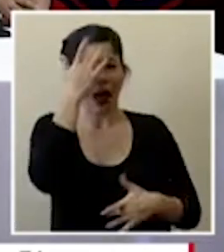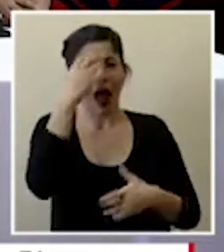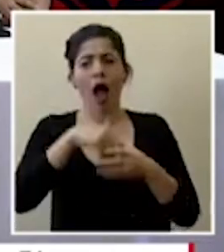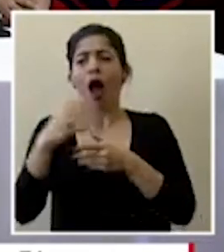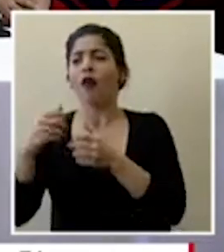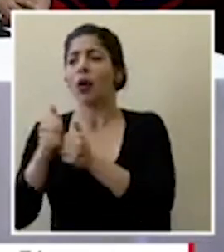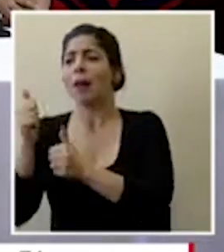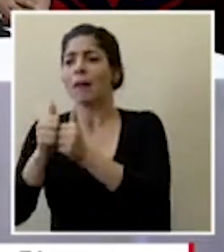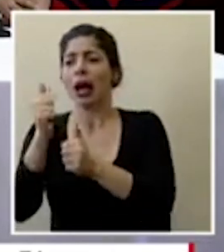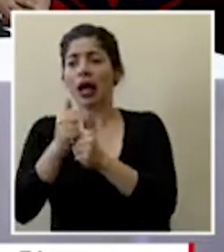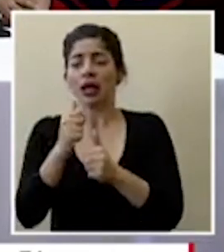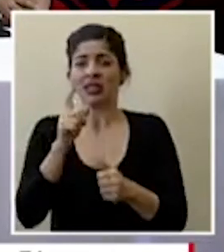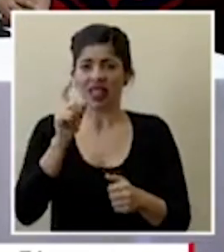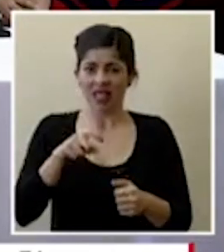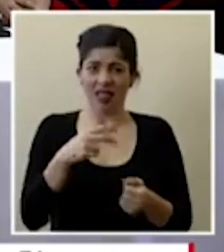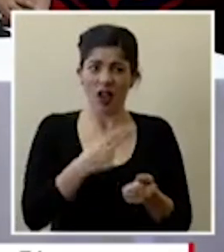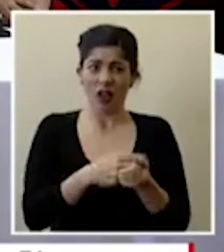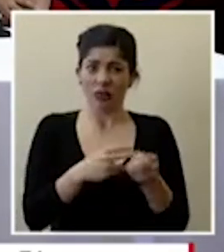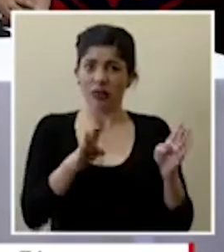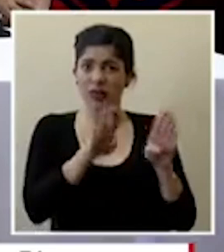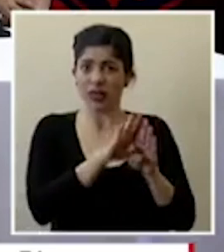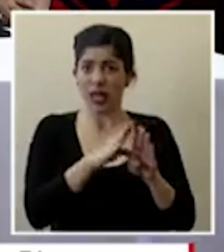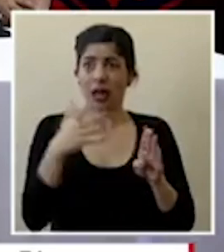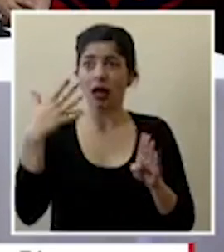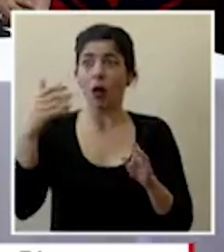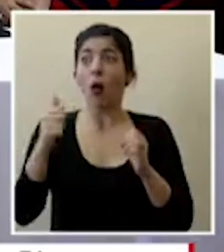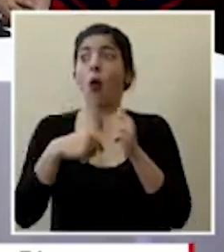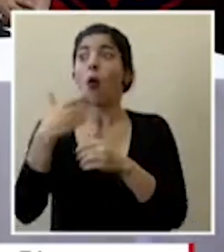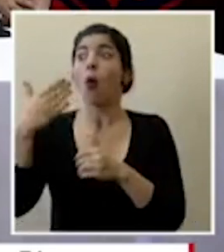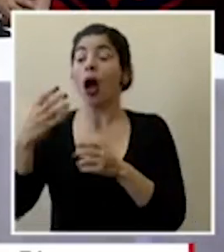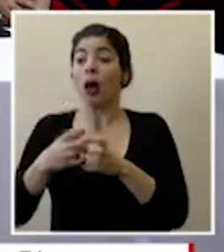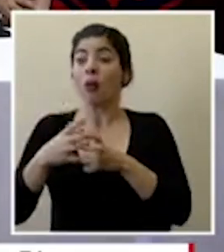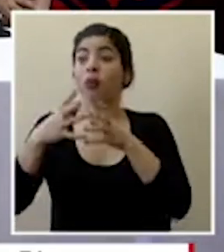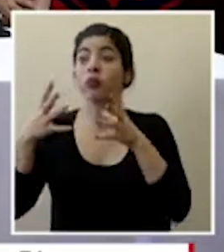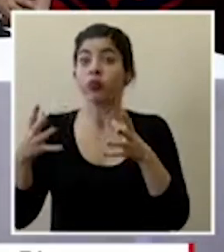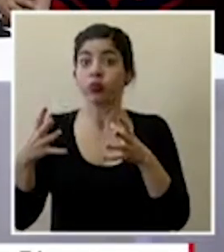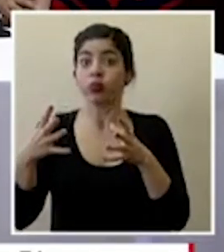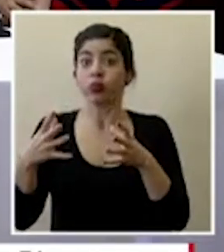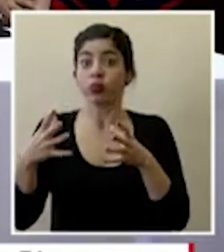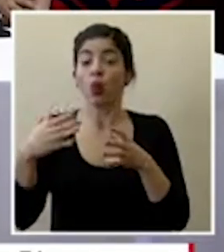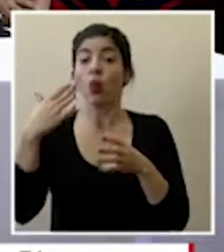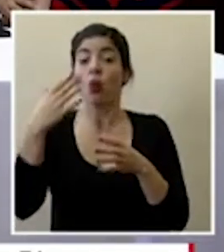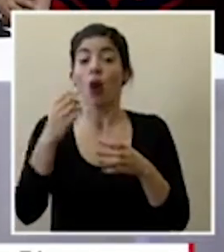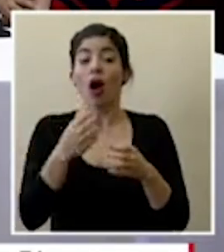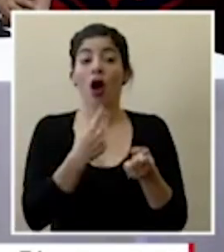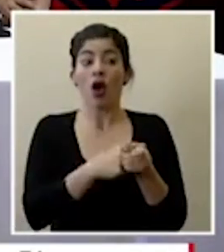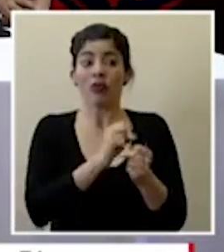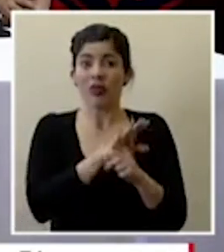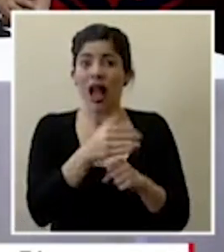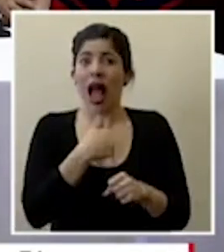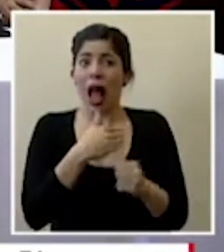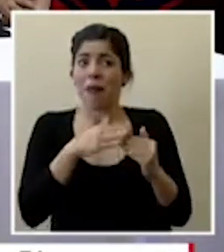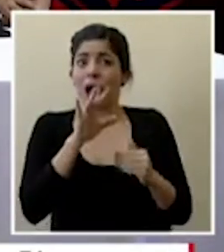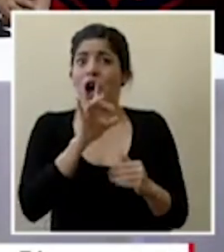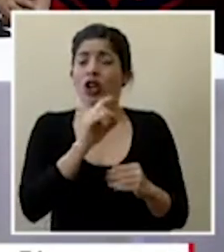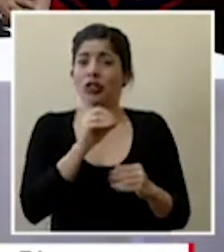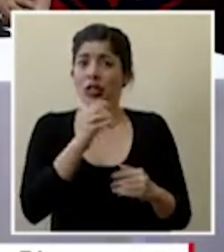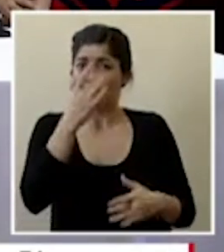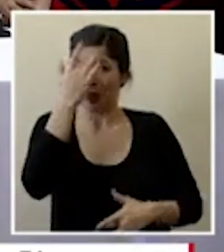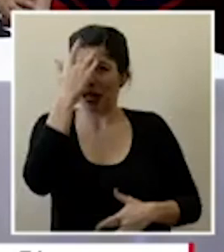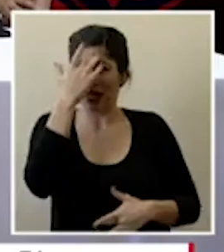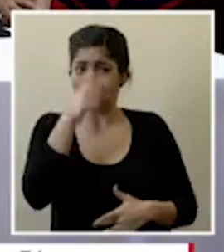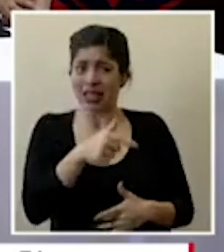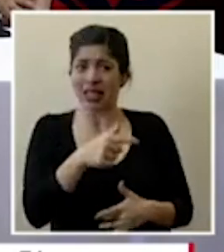completas de hospitales cerradas para el eventual manejo de pacientes COVID cuando el seaco cuando el seaco tiene capacidad de más de 80 pacientes